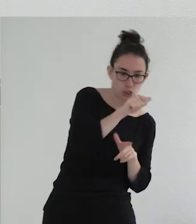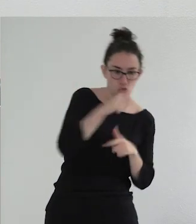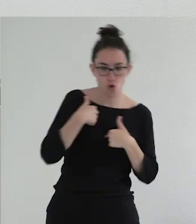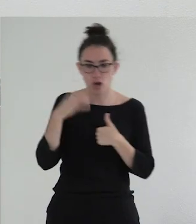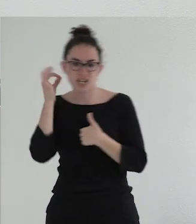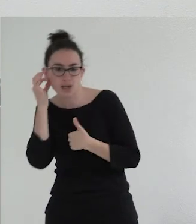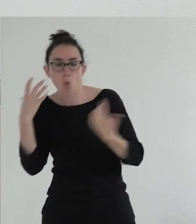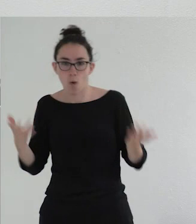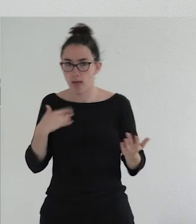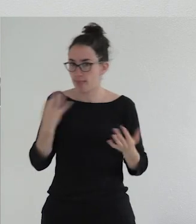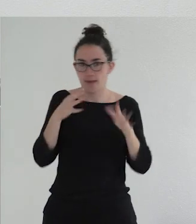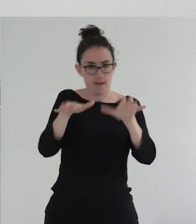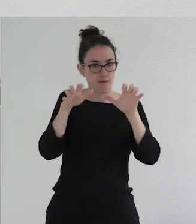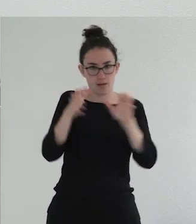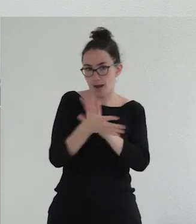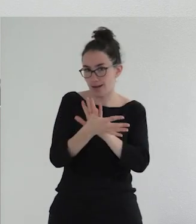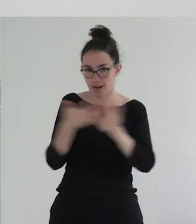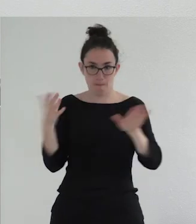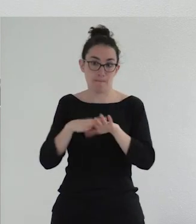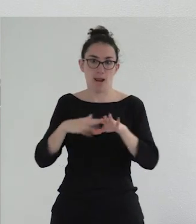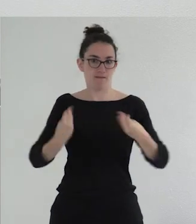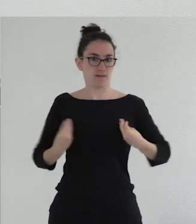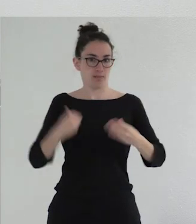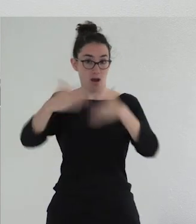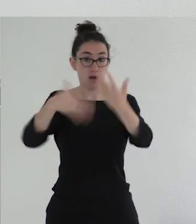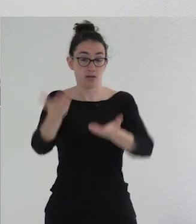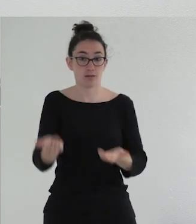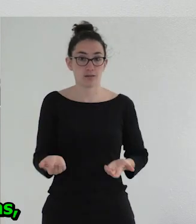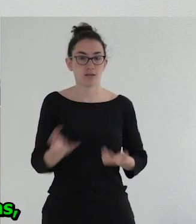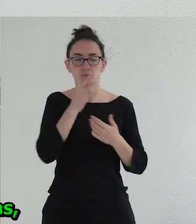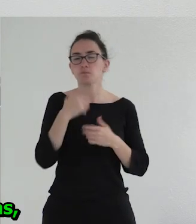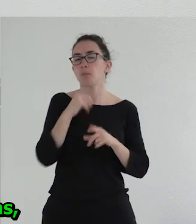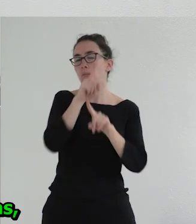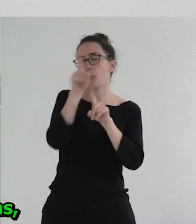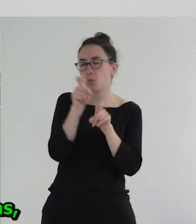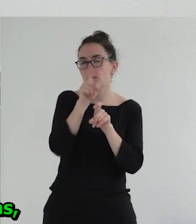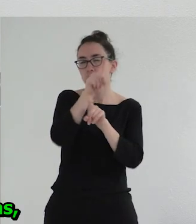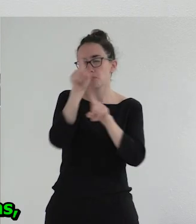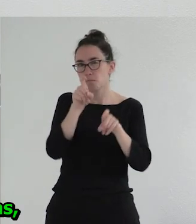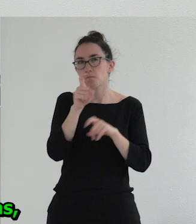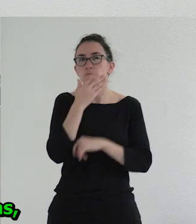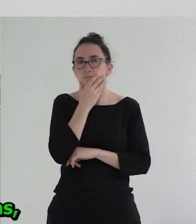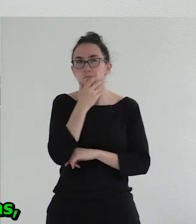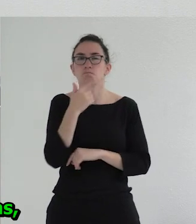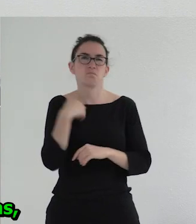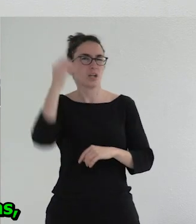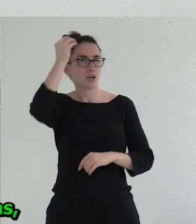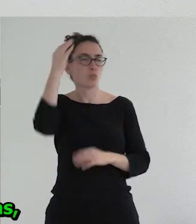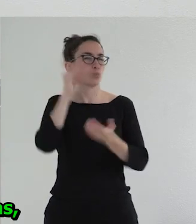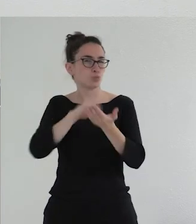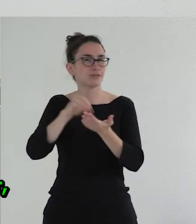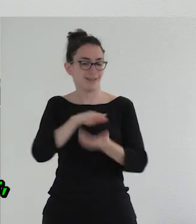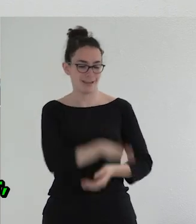eso? Entonces, bueno, yo ahí me hago como distintas preguntas que creo que muchas veces son también las que formulan